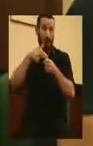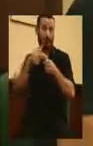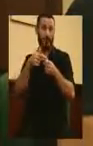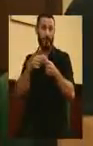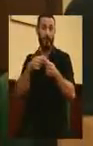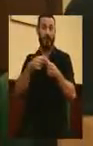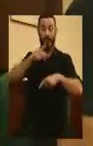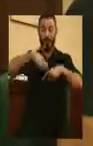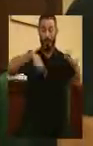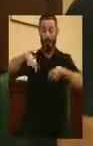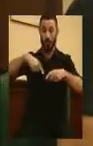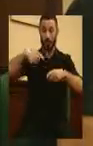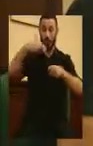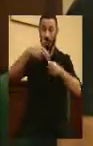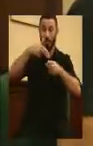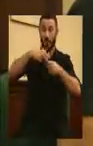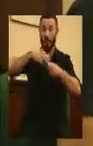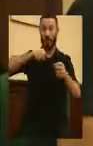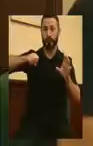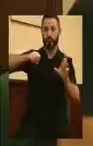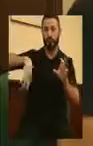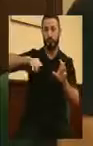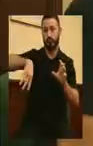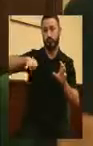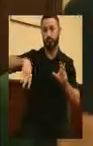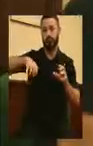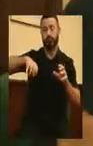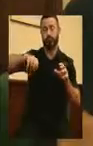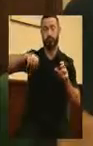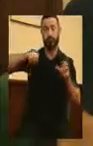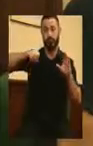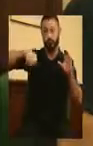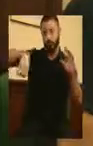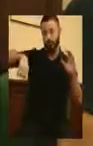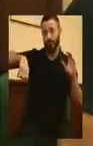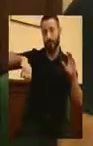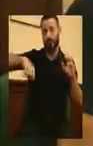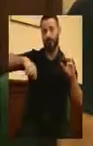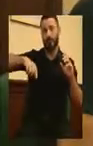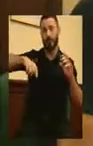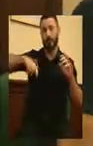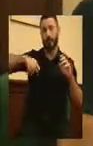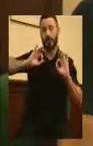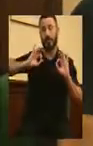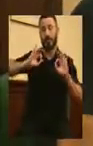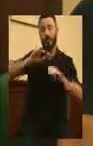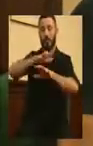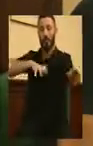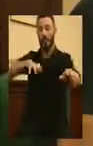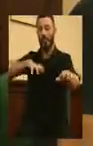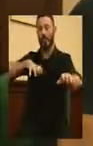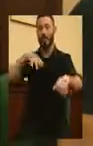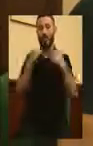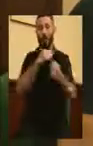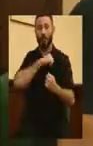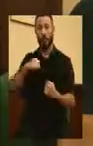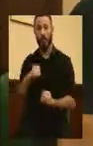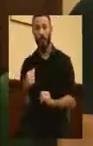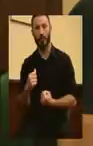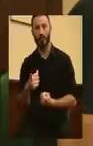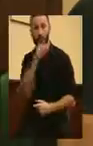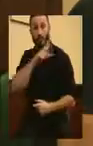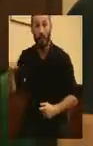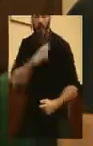de transporte, que en su mayoría están generados por el transporte privado. La proporción de población española que respira aire